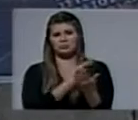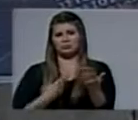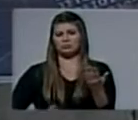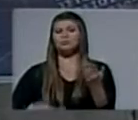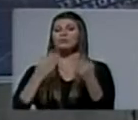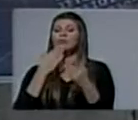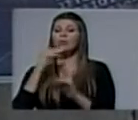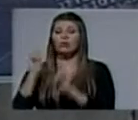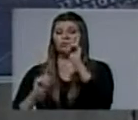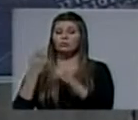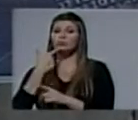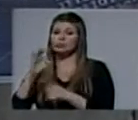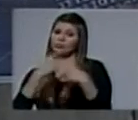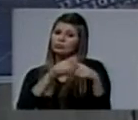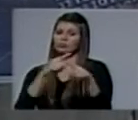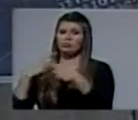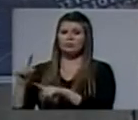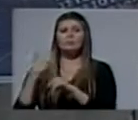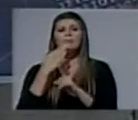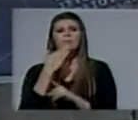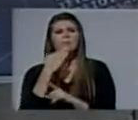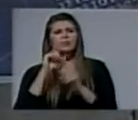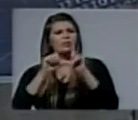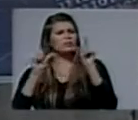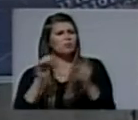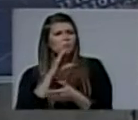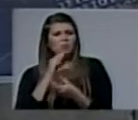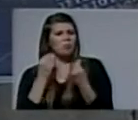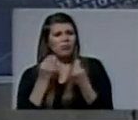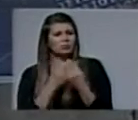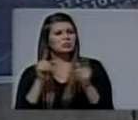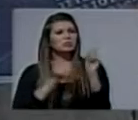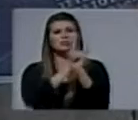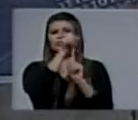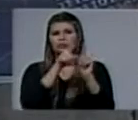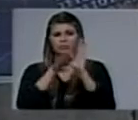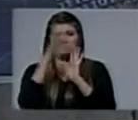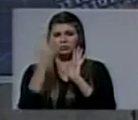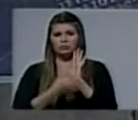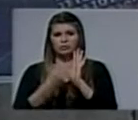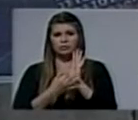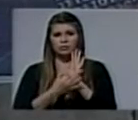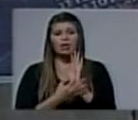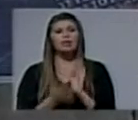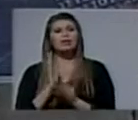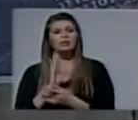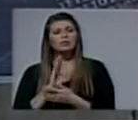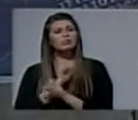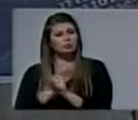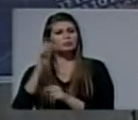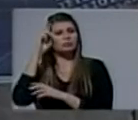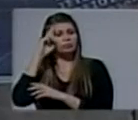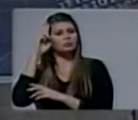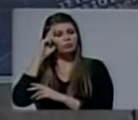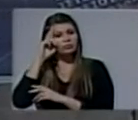haber opiniones muy dispares en cuanto a cómo lograr estos objetivos. También hay que recordar que